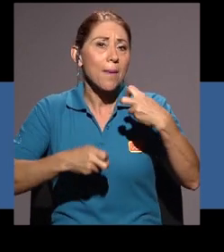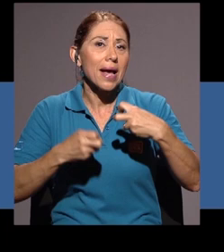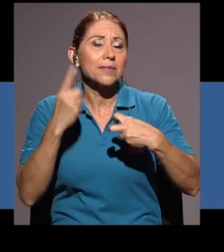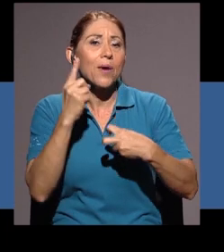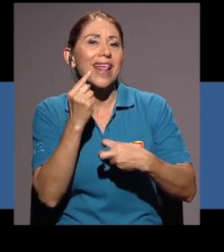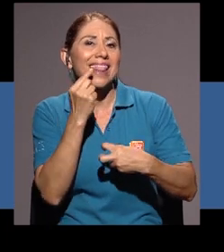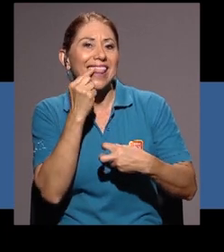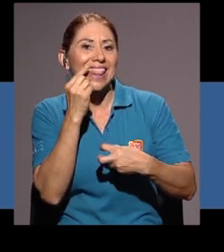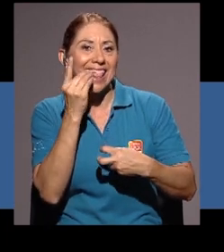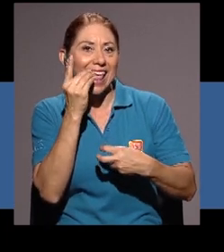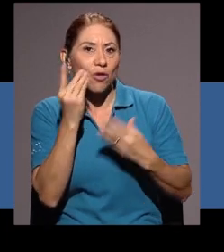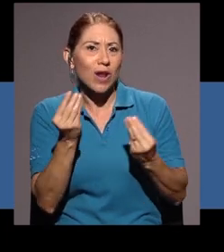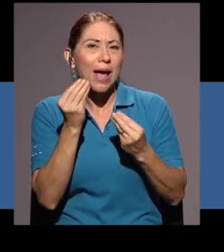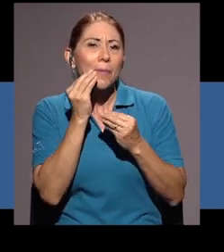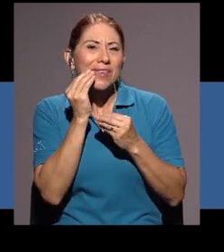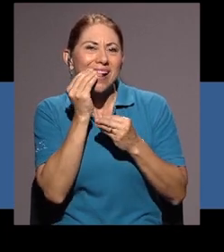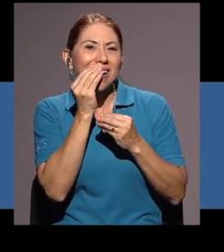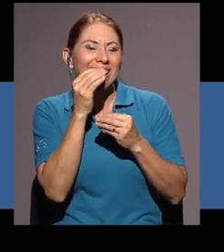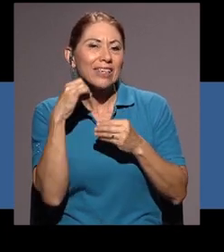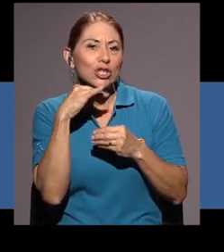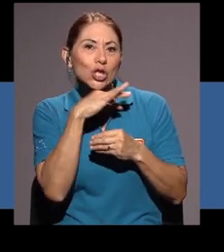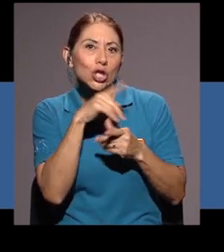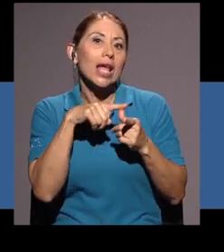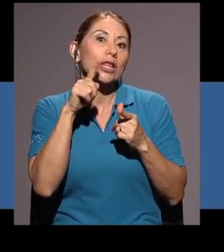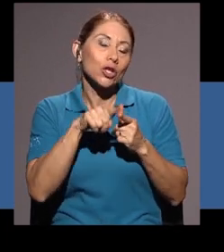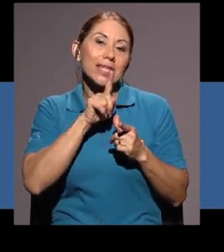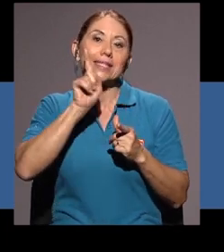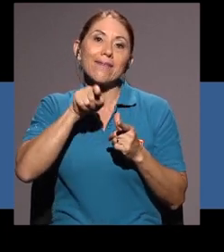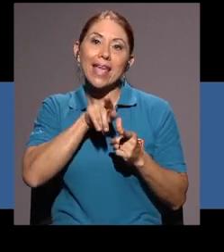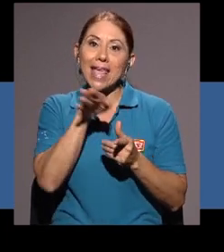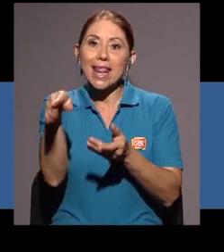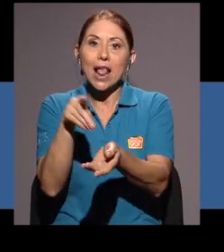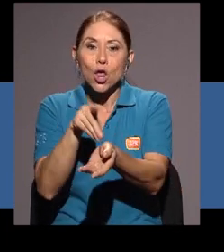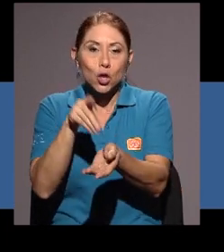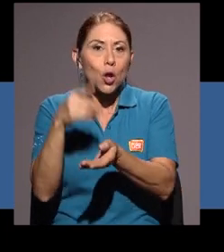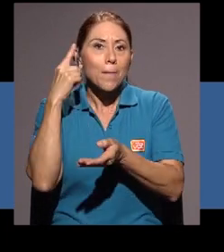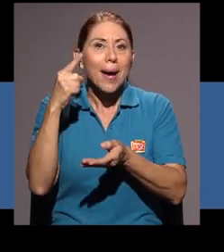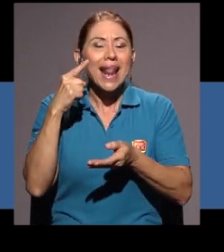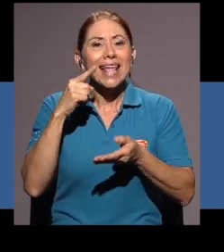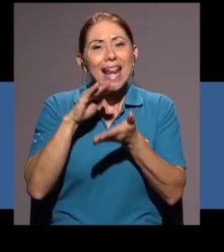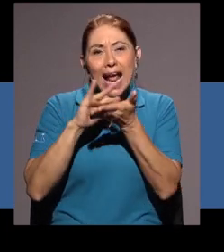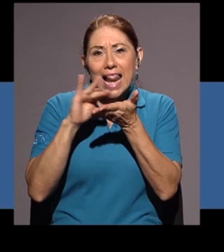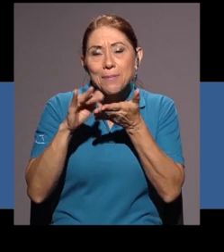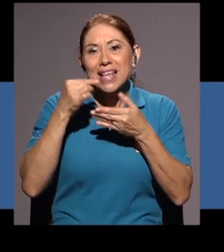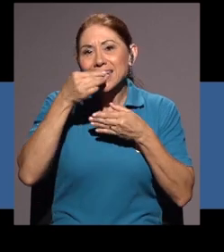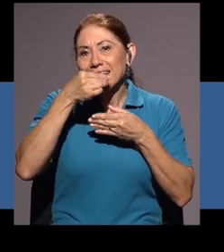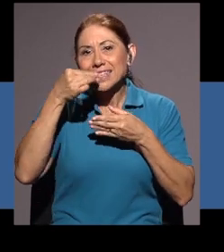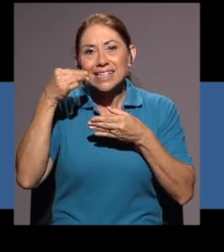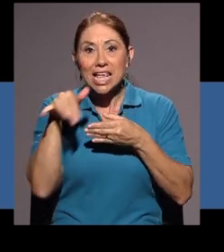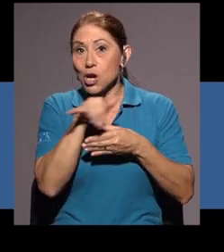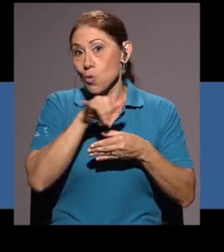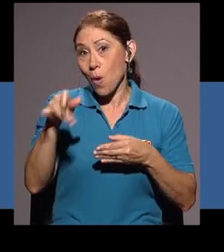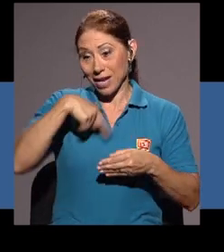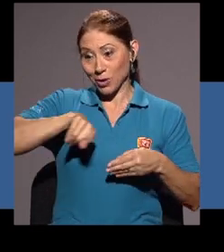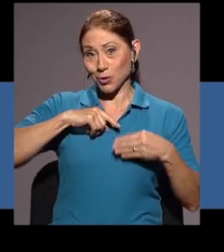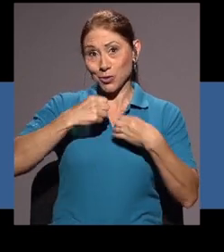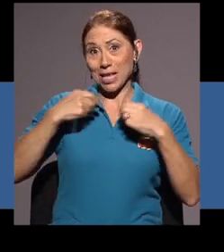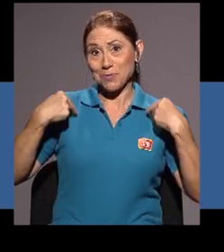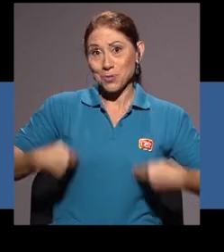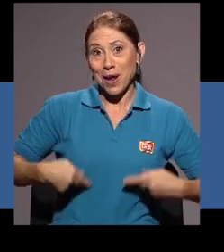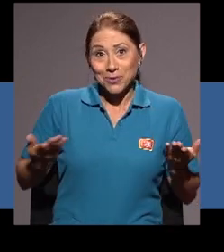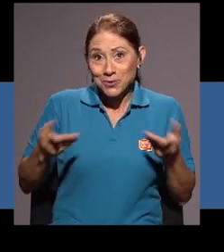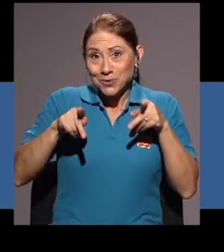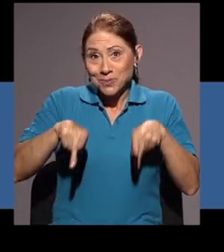cuanto a la dentadura. Se le hace mucho sarro y entonces tenemos que llevarlo a veterinarios para que le hagan limpieza tal y cómoda hacemos para los humanos.